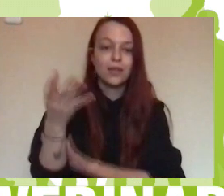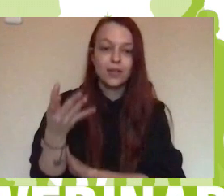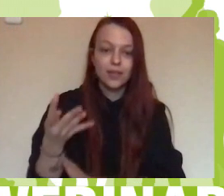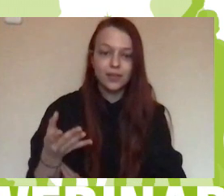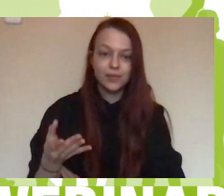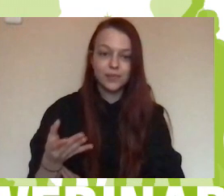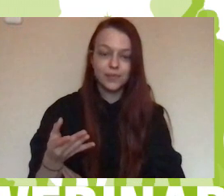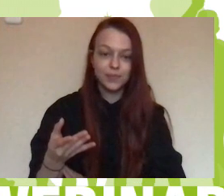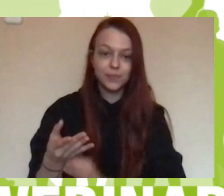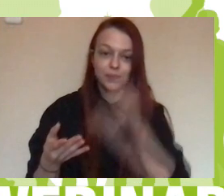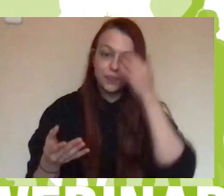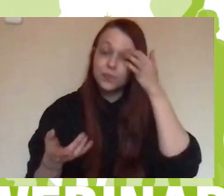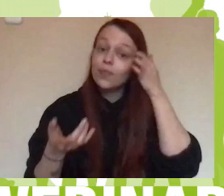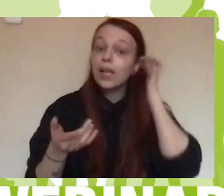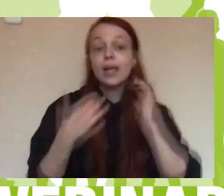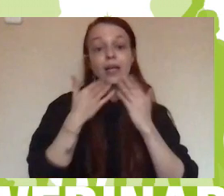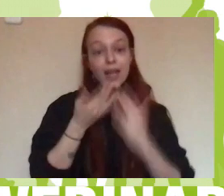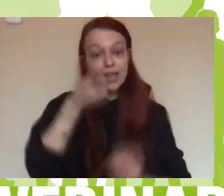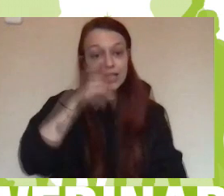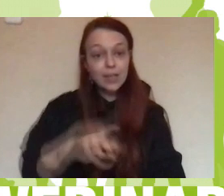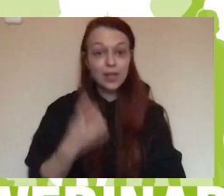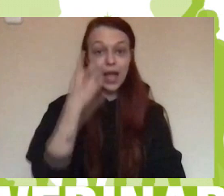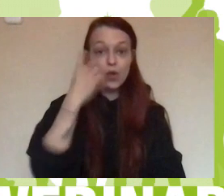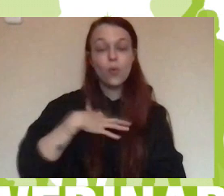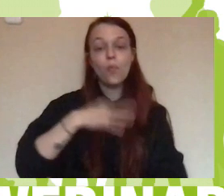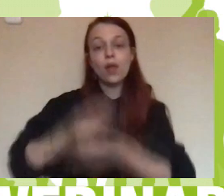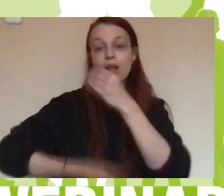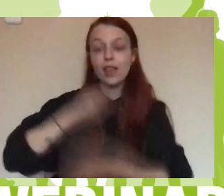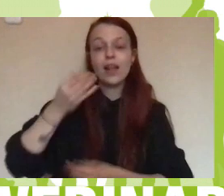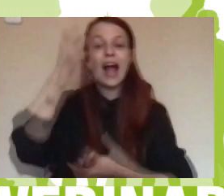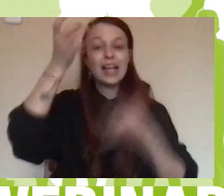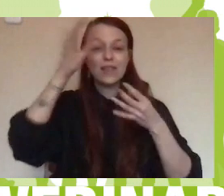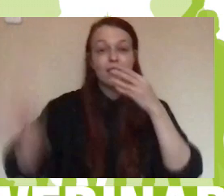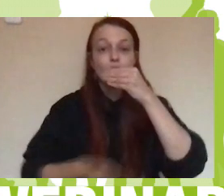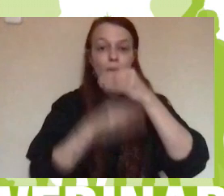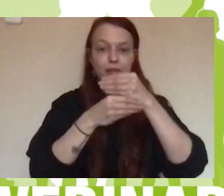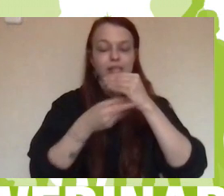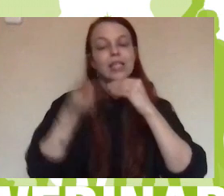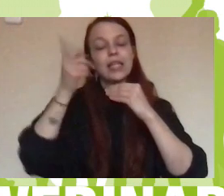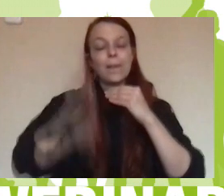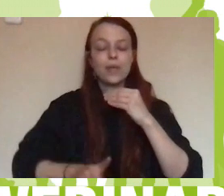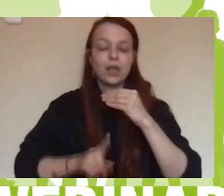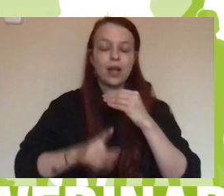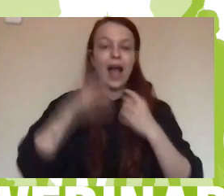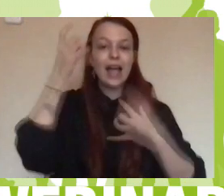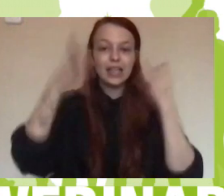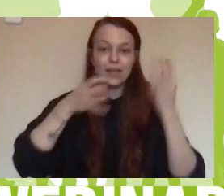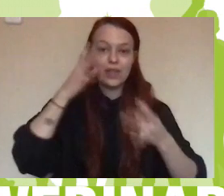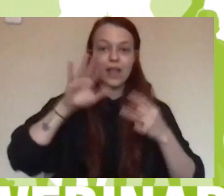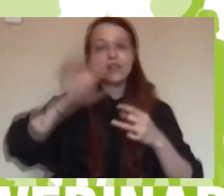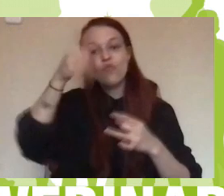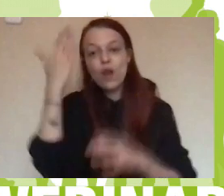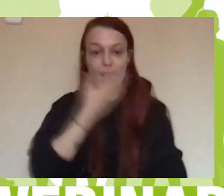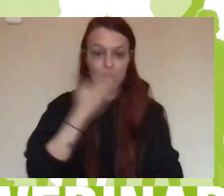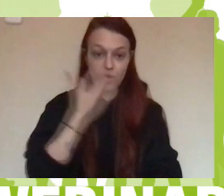participar en actividades complementarias y en actividades extraescolares, que por su situación muchas veces no podía